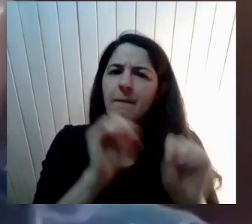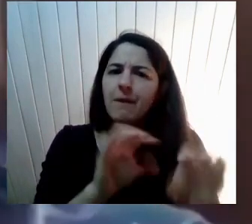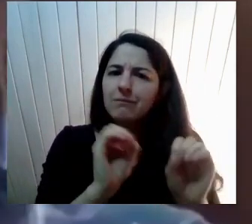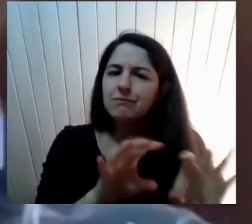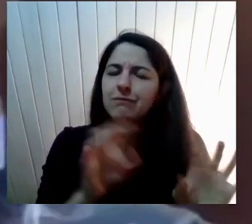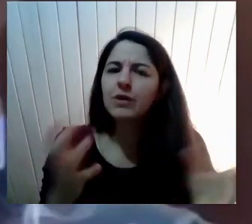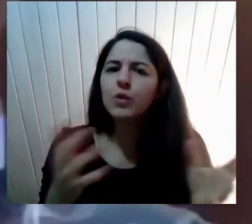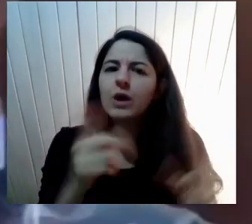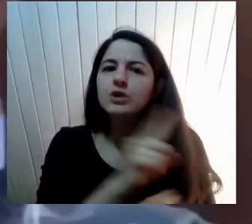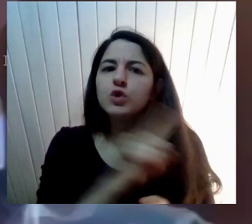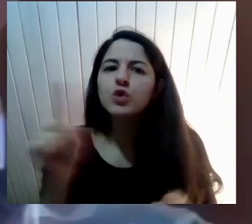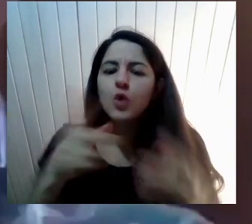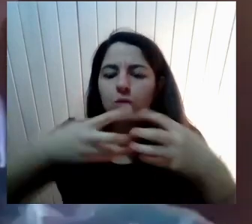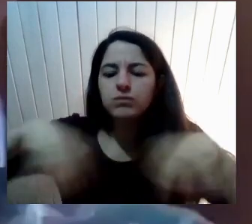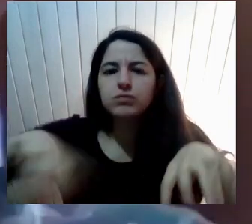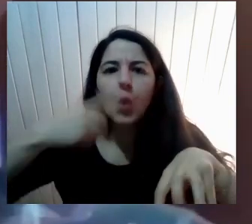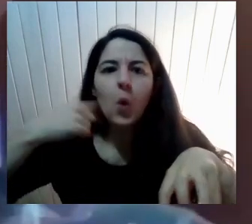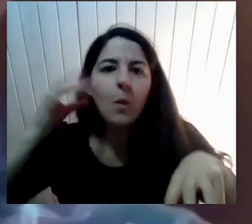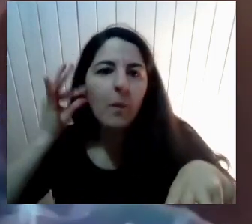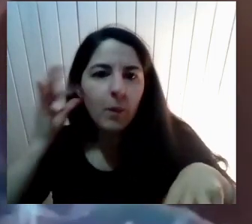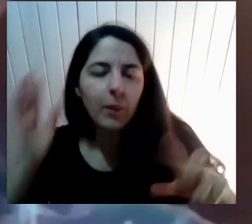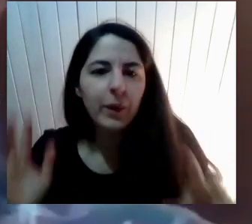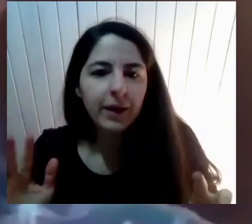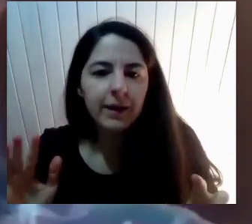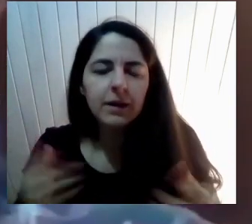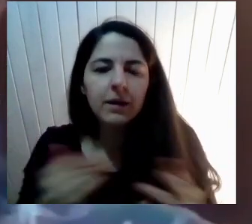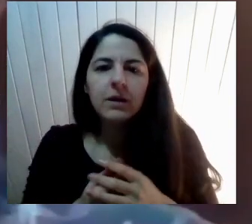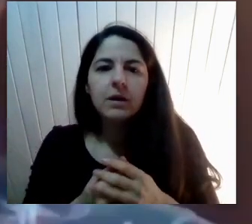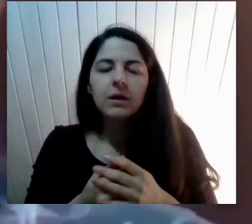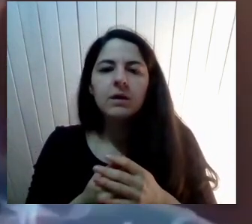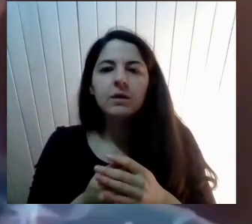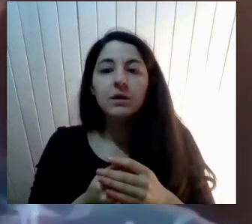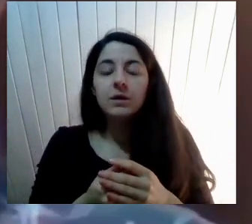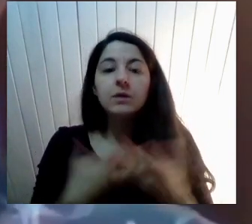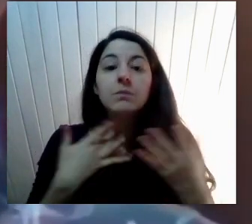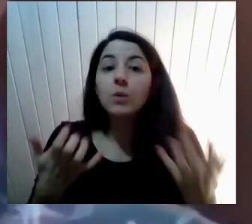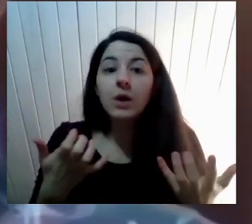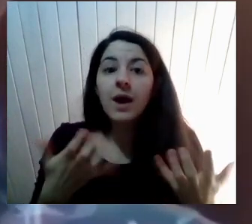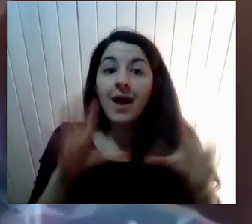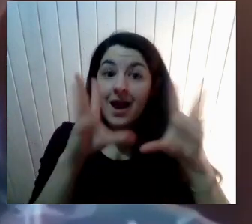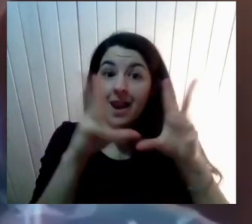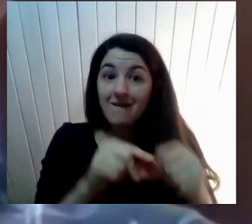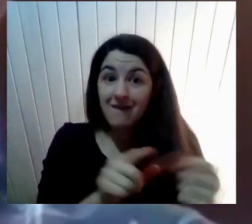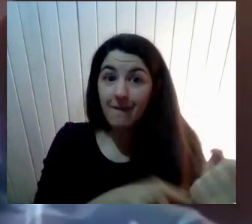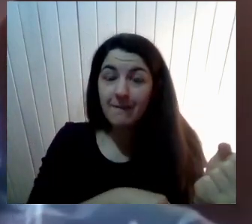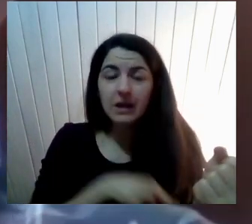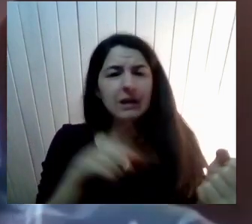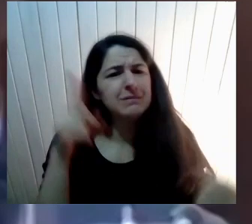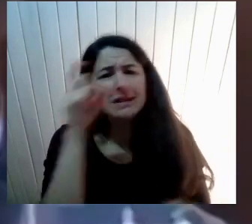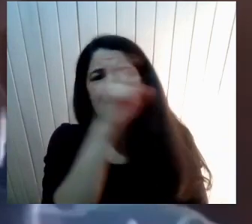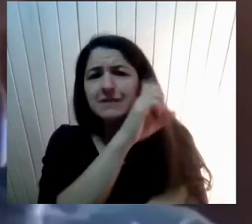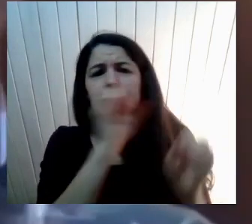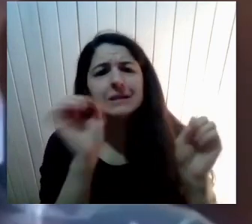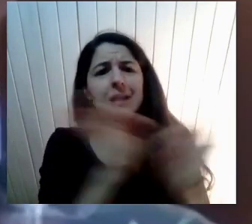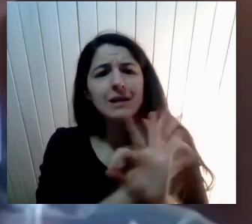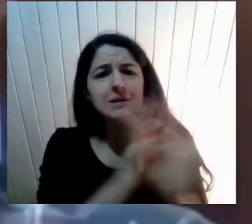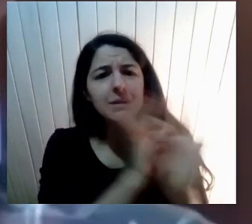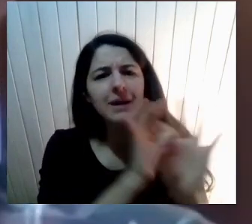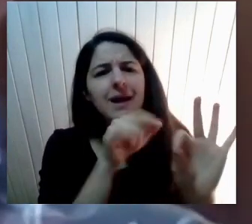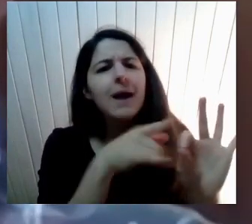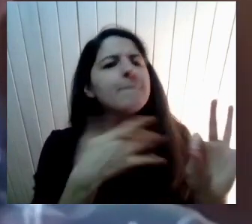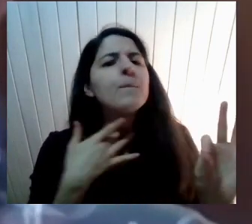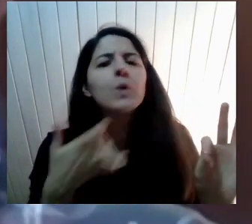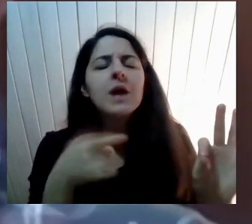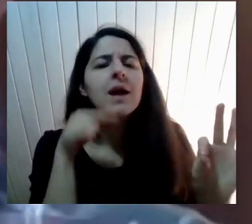Relaciona Con Lo Que Nos Preguntaba Rallén Igual Hace Un Rato Ya Que Es Más Complicada De Explicar Este Tema Porque Son Como